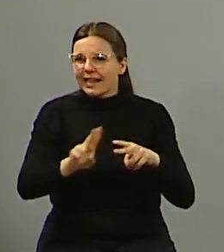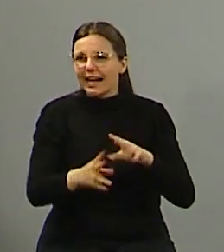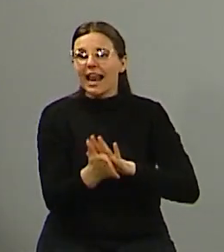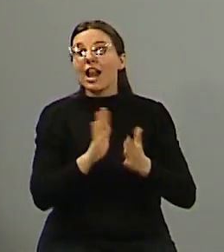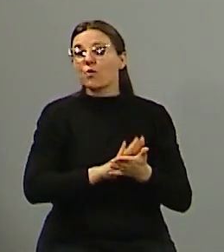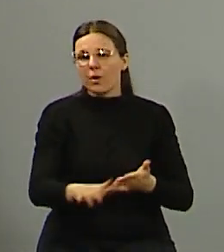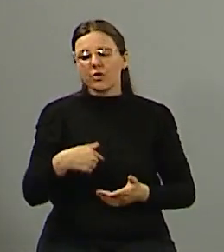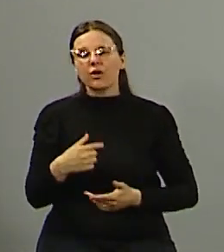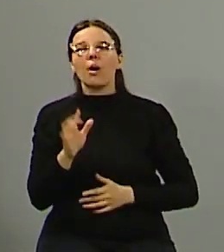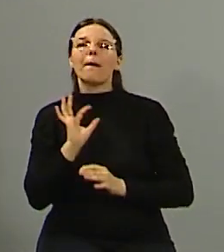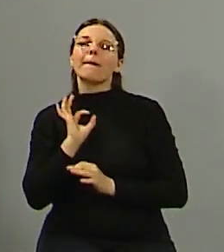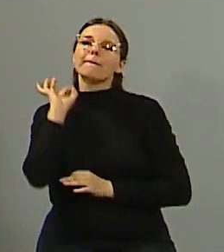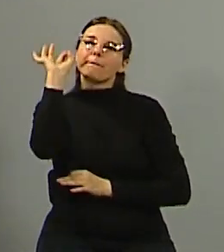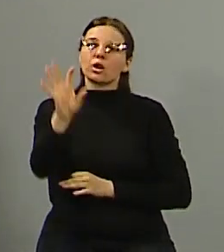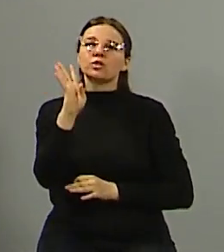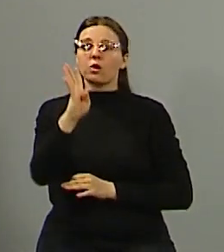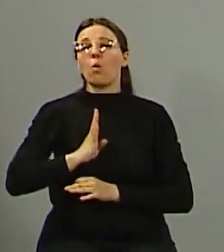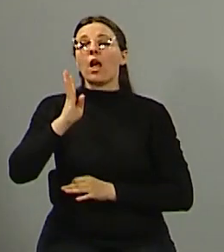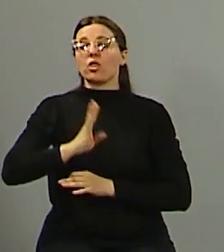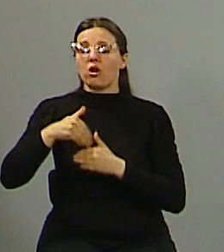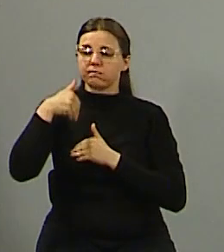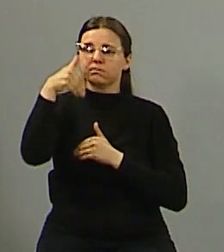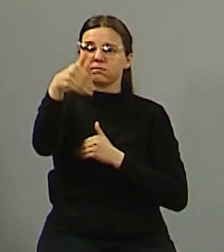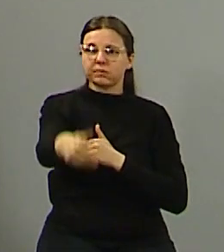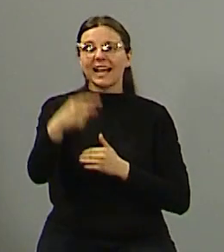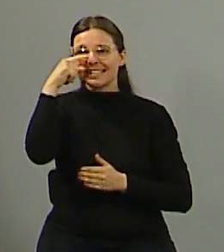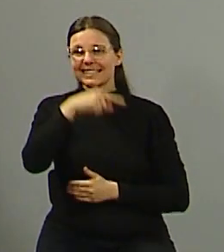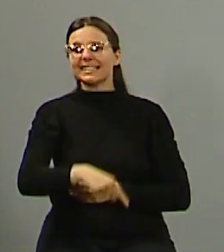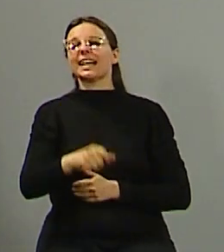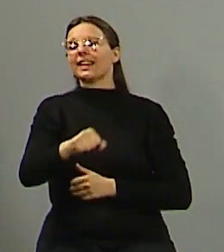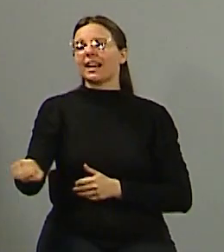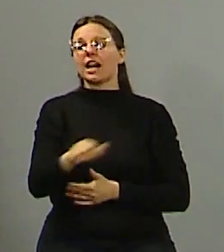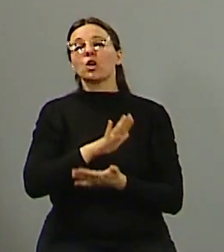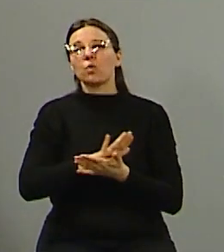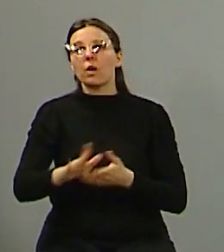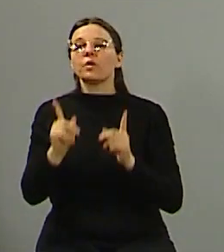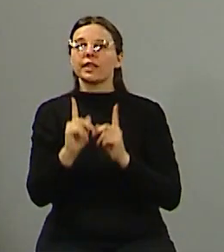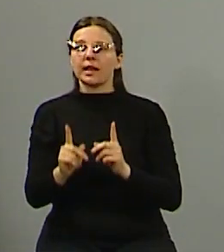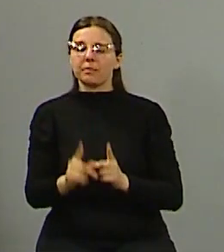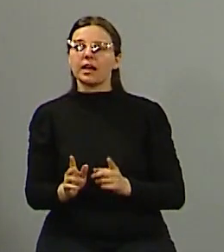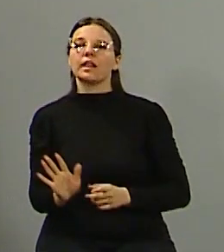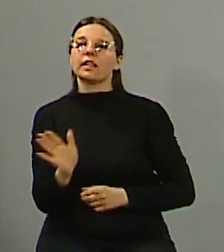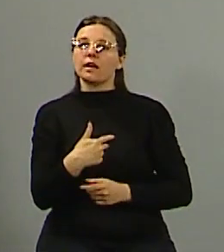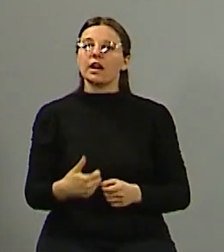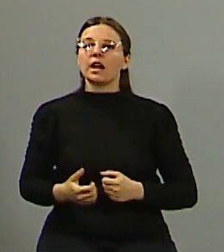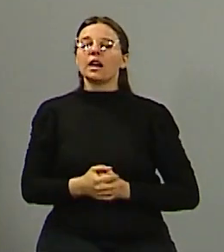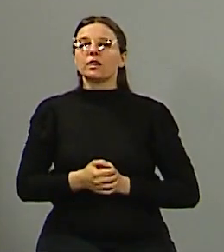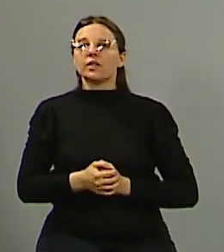próximos 4 años de acuerdo a la demanda y trabajar también con las asociaciones que tienen jardines maternales los CEOs